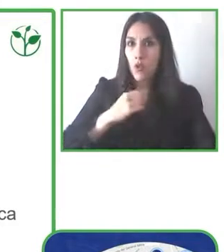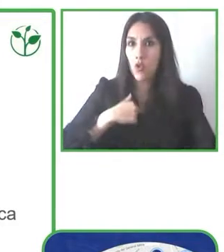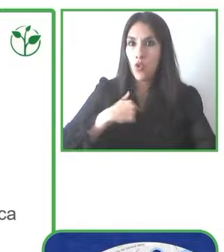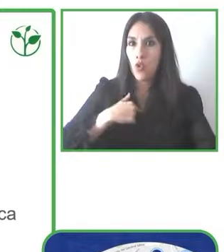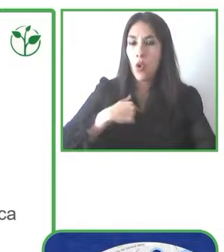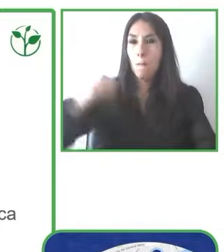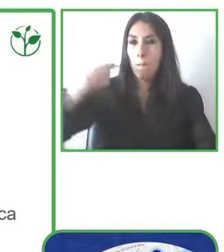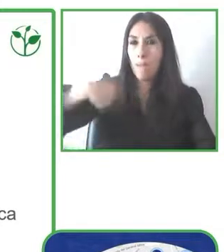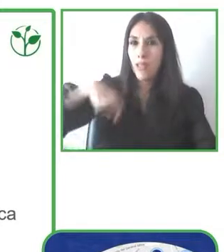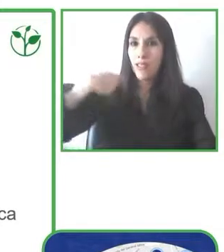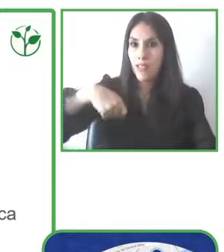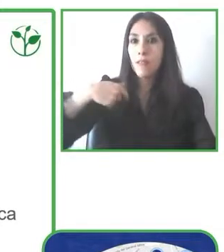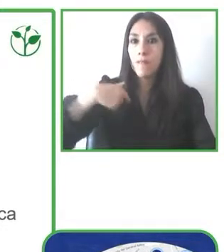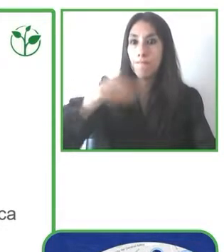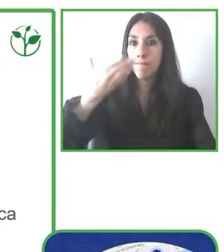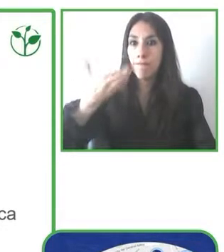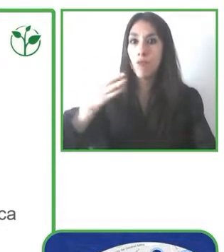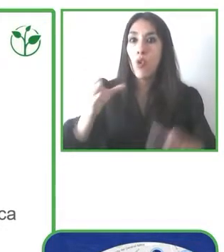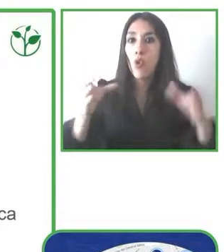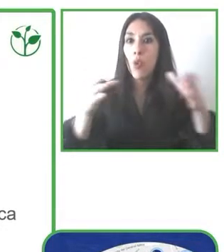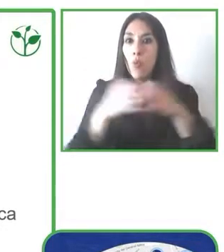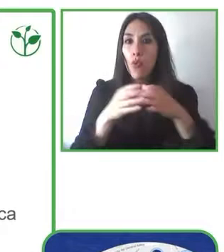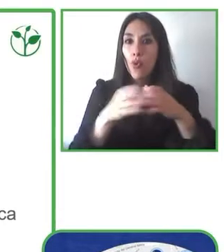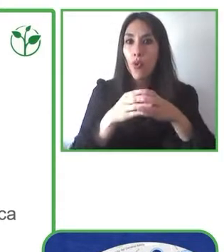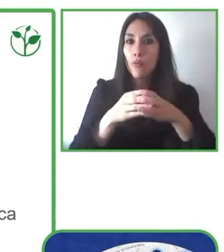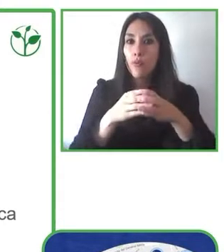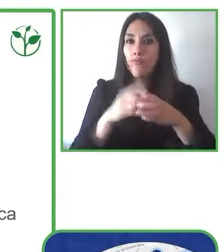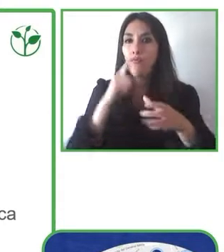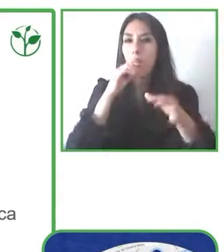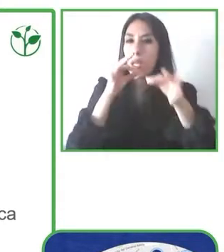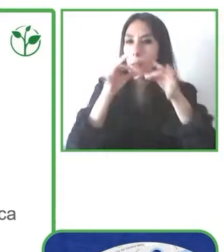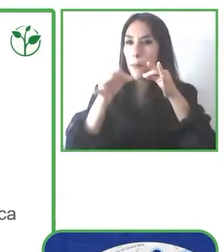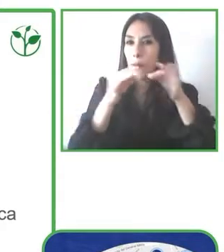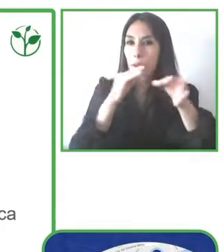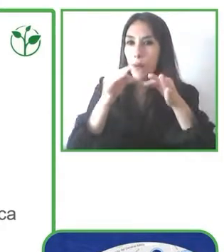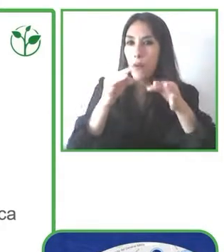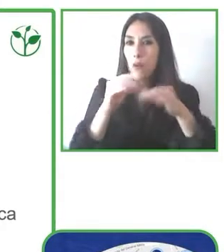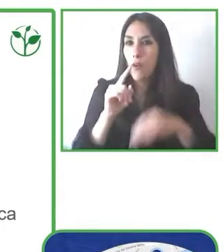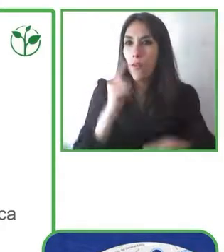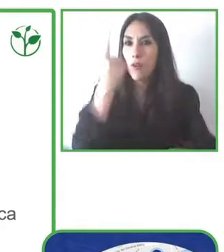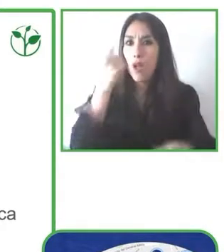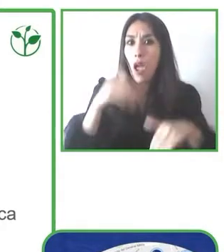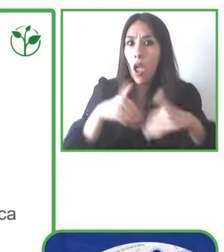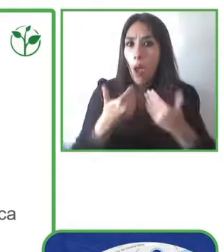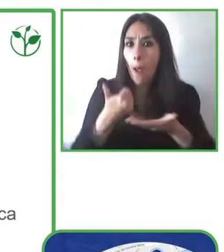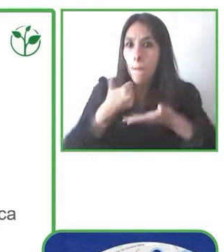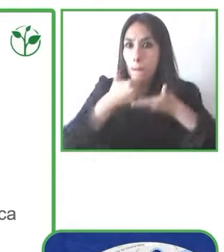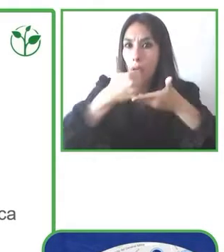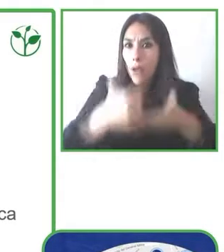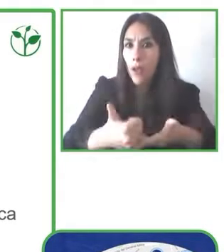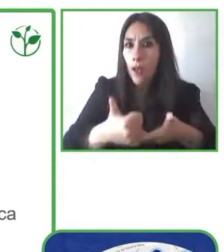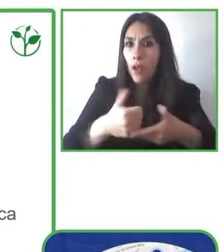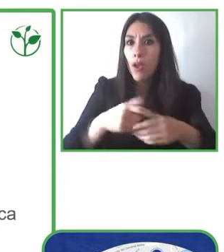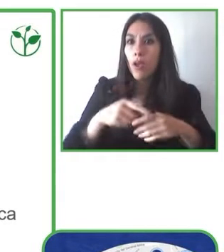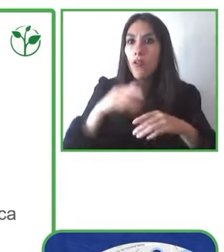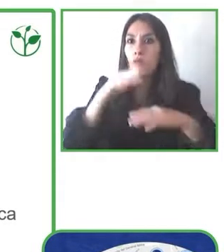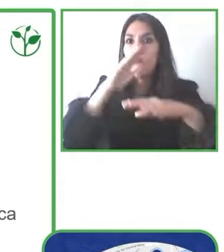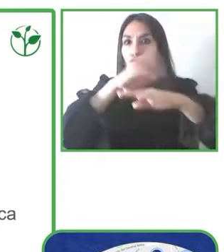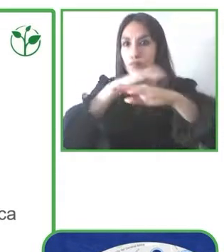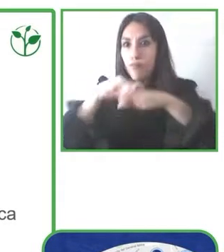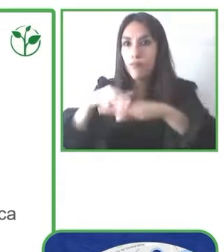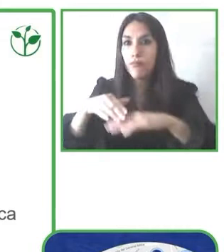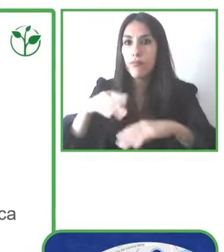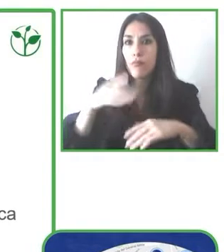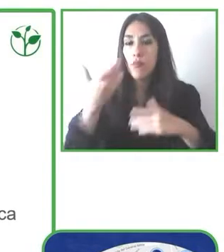como os digo, que se fundó para poder ayudar y proponer y ofrecer toda la información relativa a